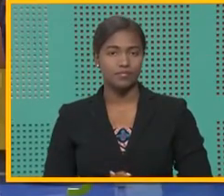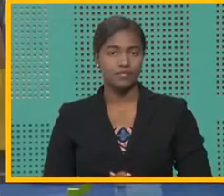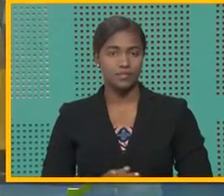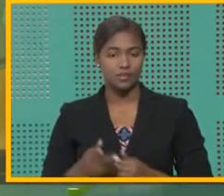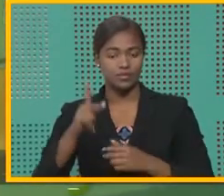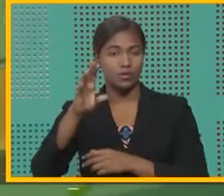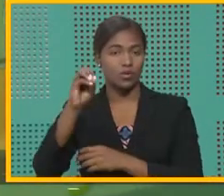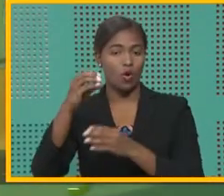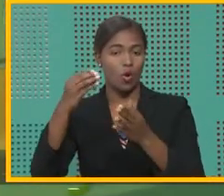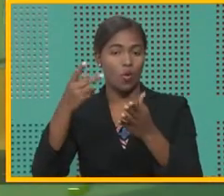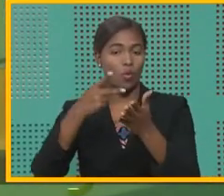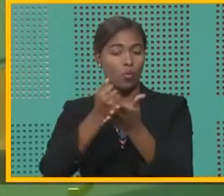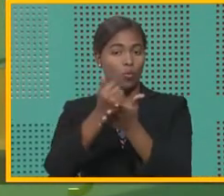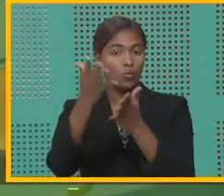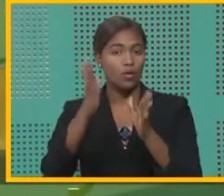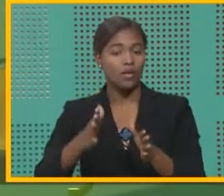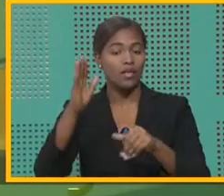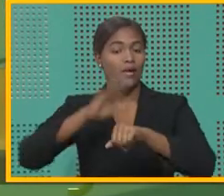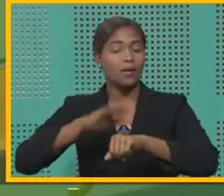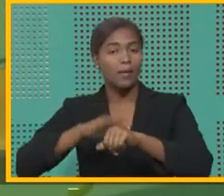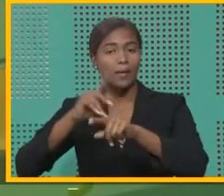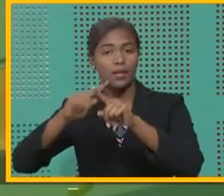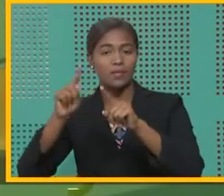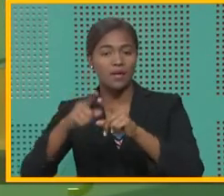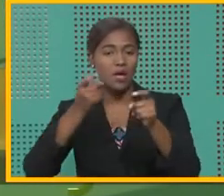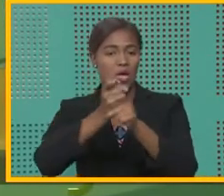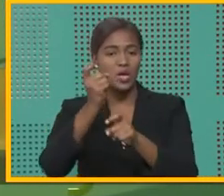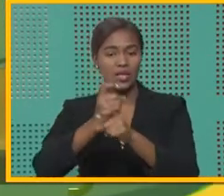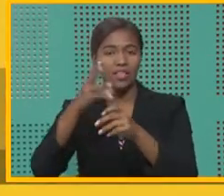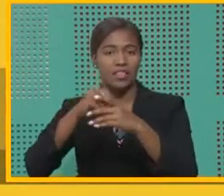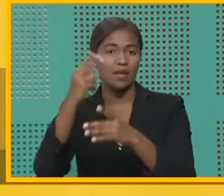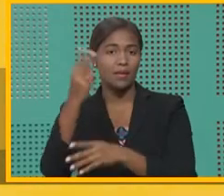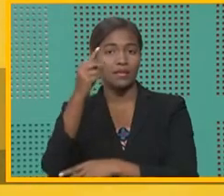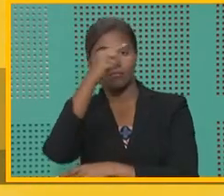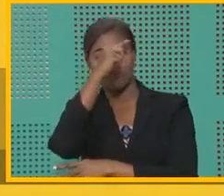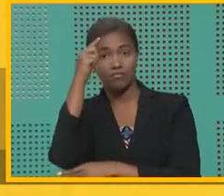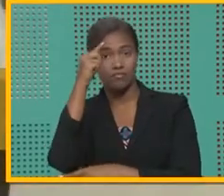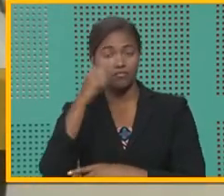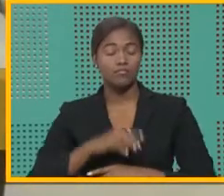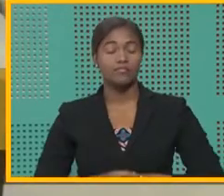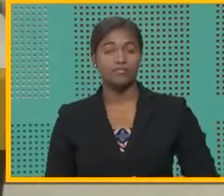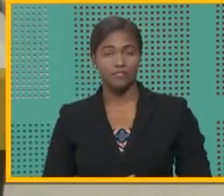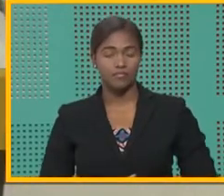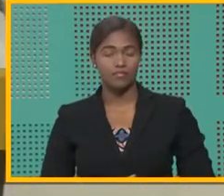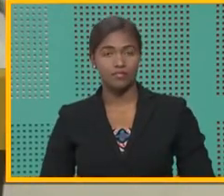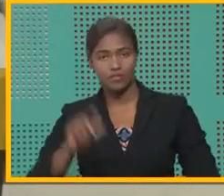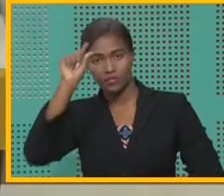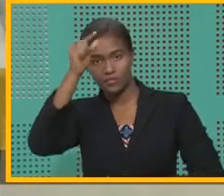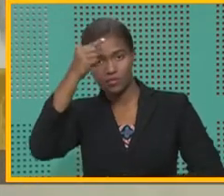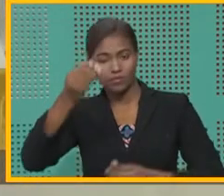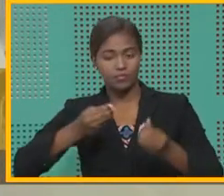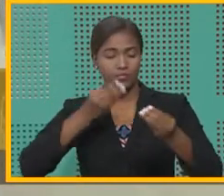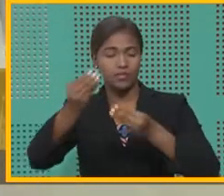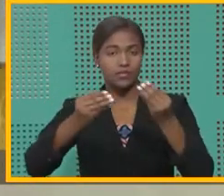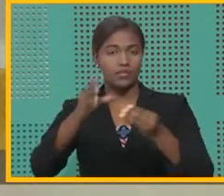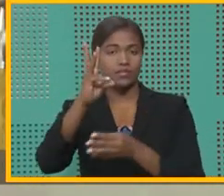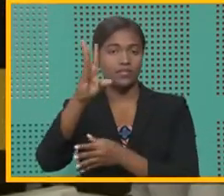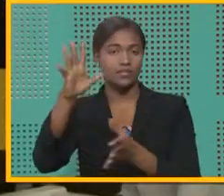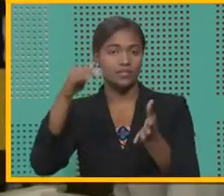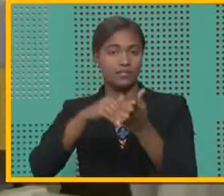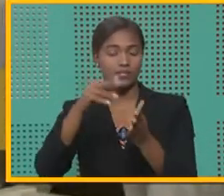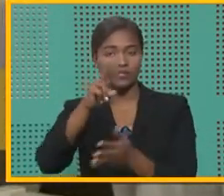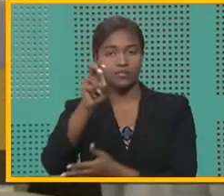ProConsumidor advierte sobre prácticas engañosas en el Viernes Negro. El gobierno ha entregado 65